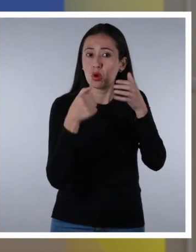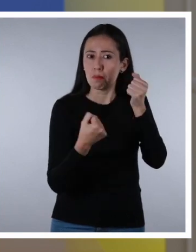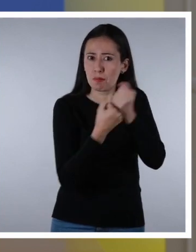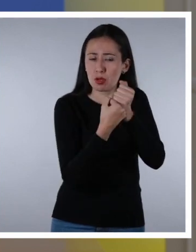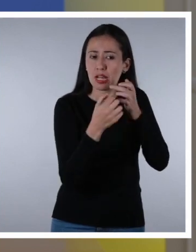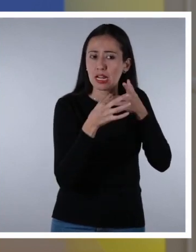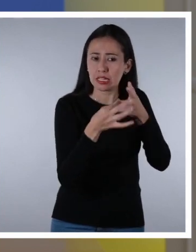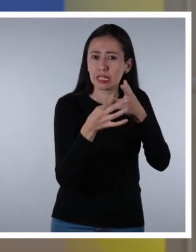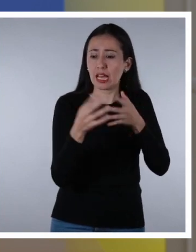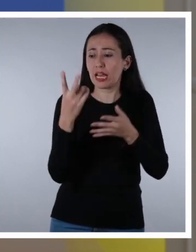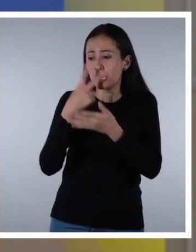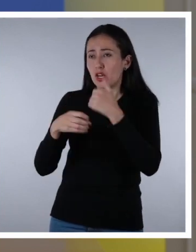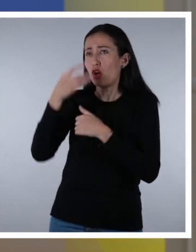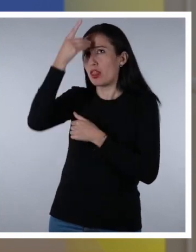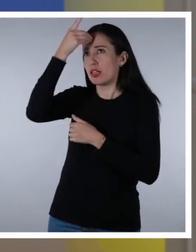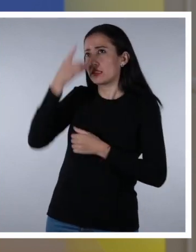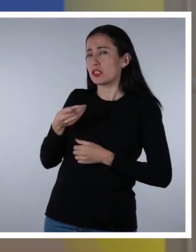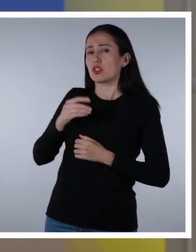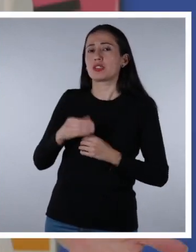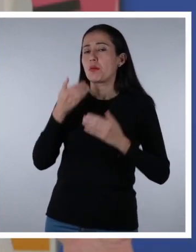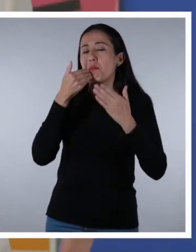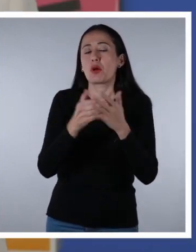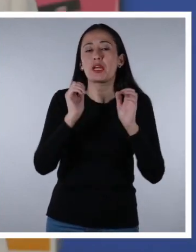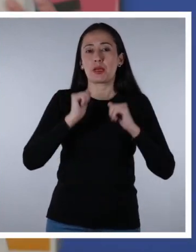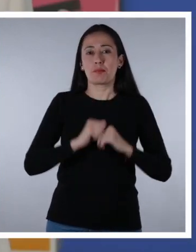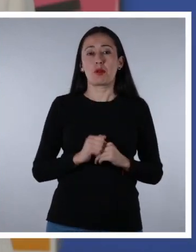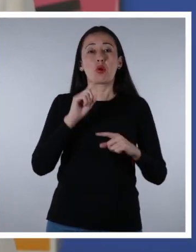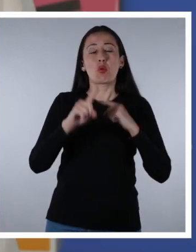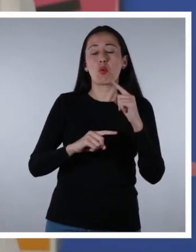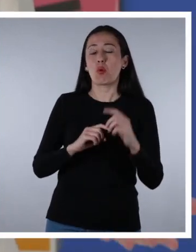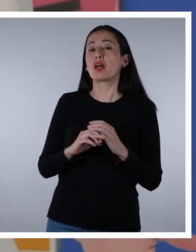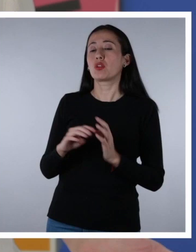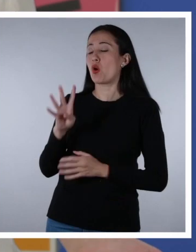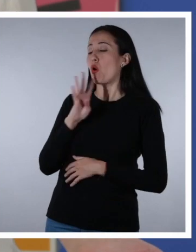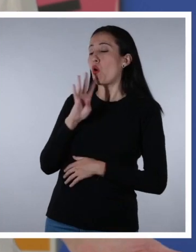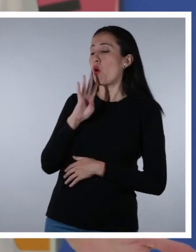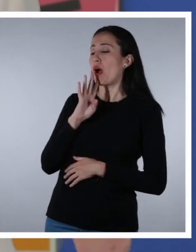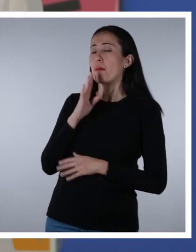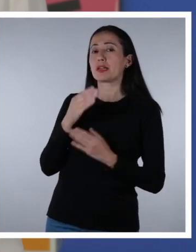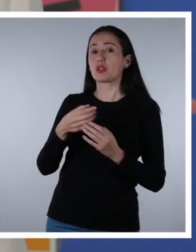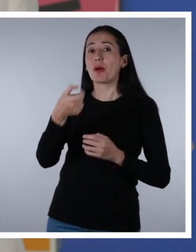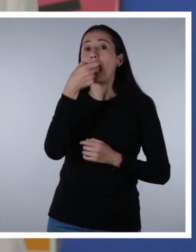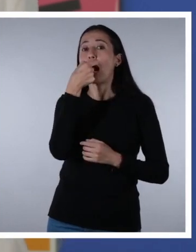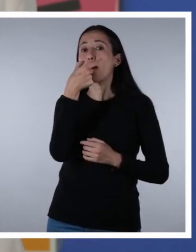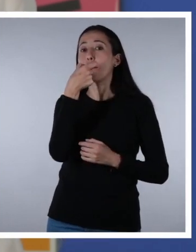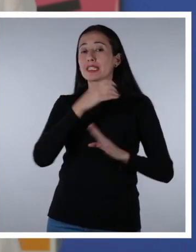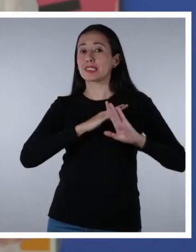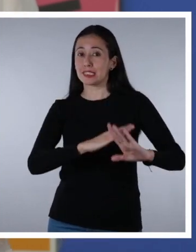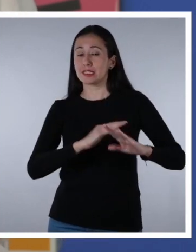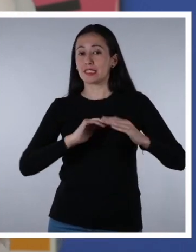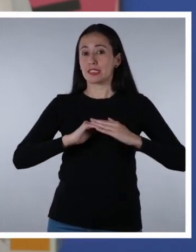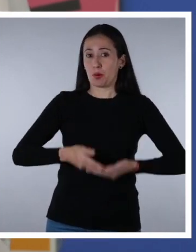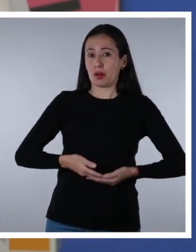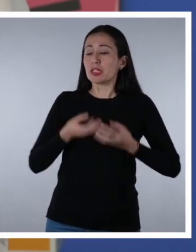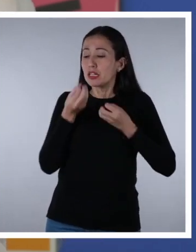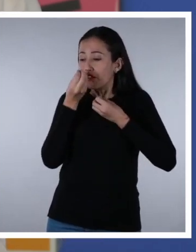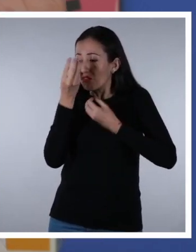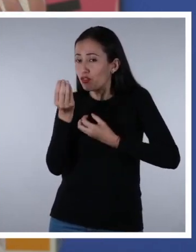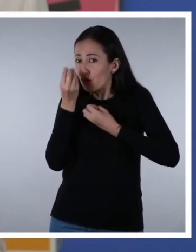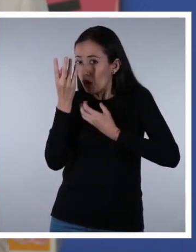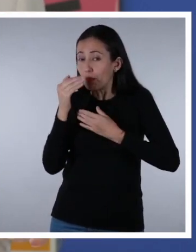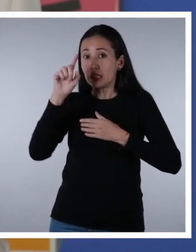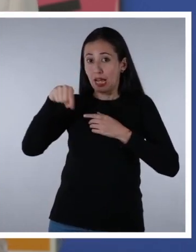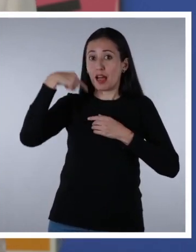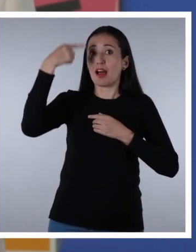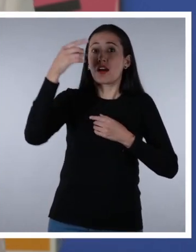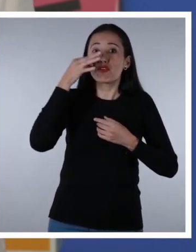responsables y asertivas. Por ejemplo, al hablar sobre anticonceptivos, es importante brindar la información adecuada para que,